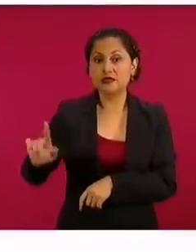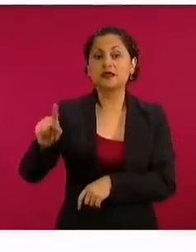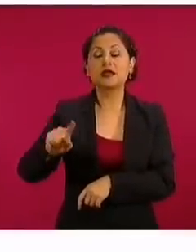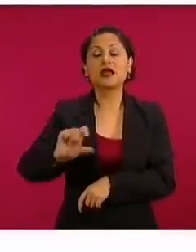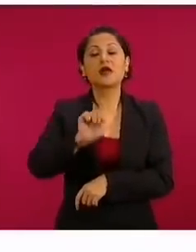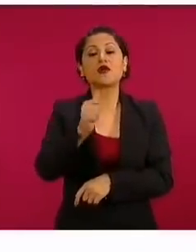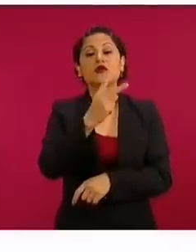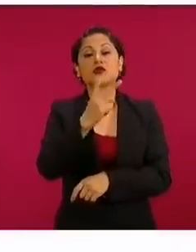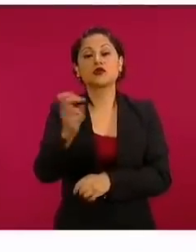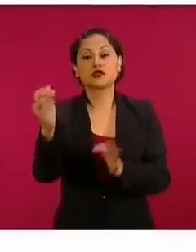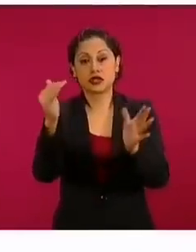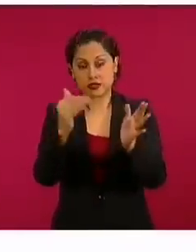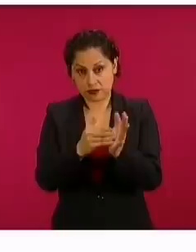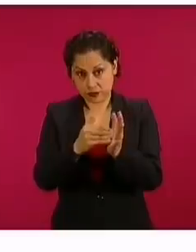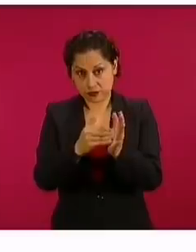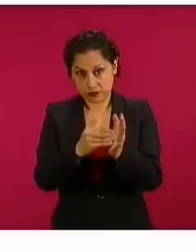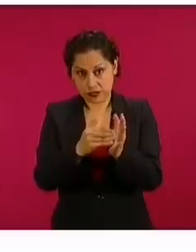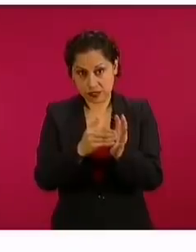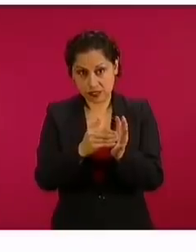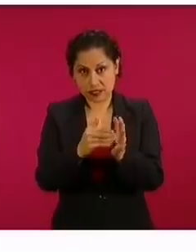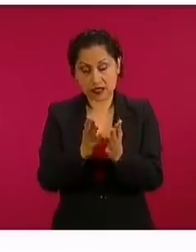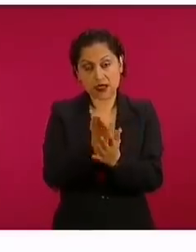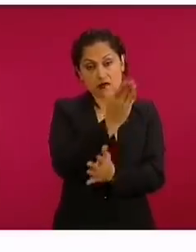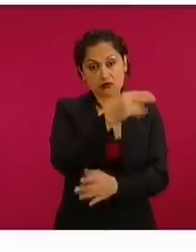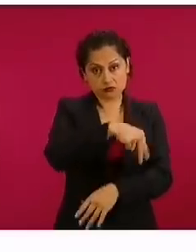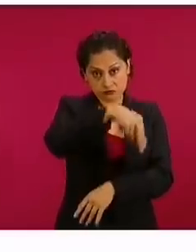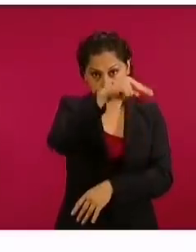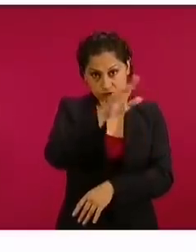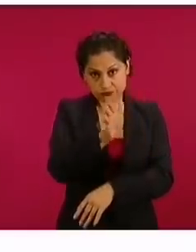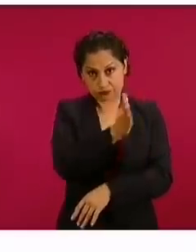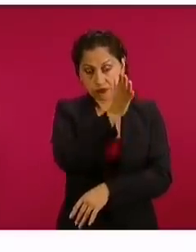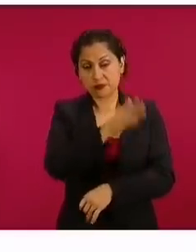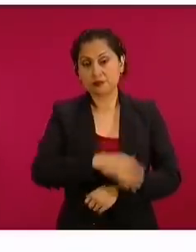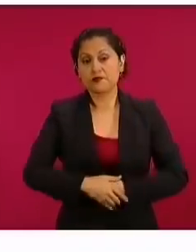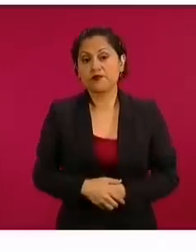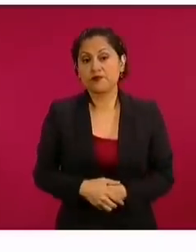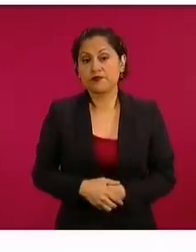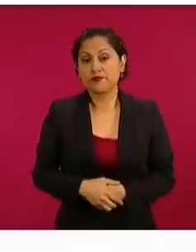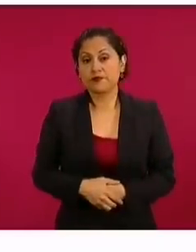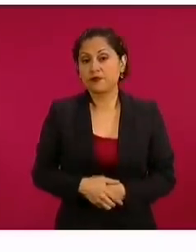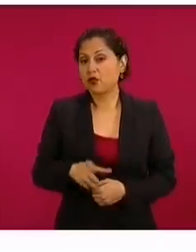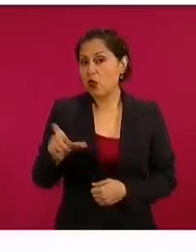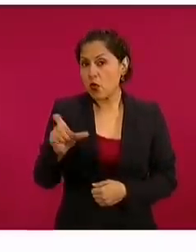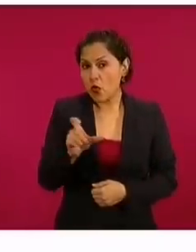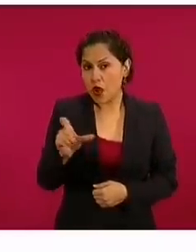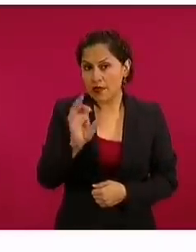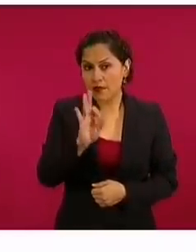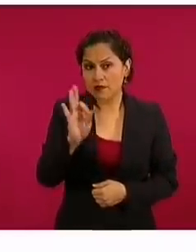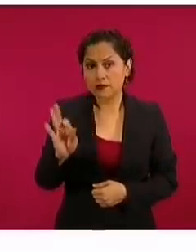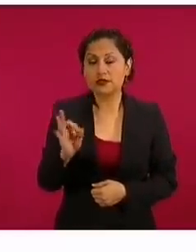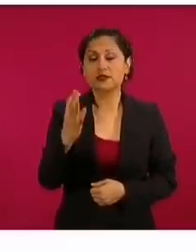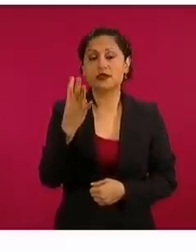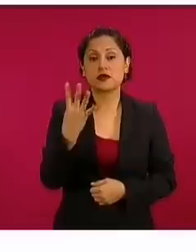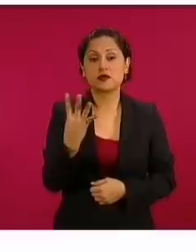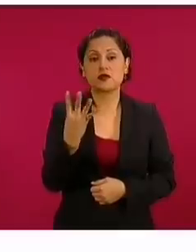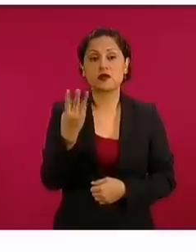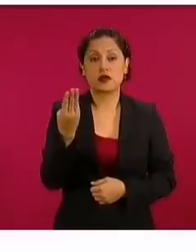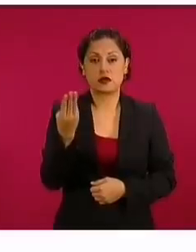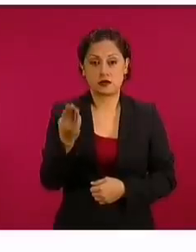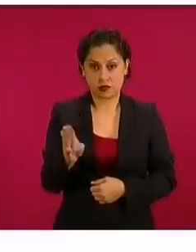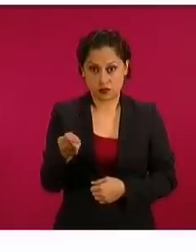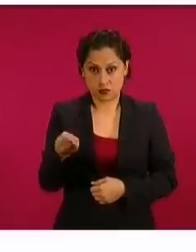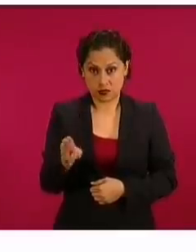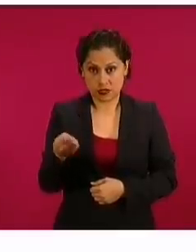en el resto del país. A partir del 4 de mayo, con